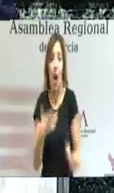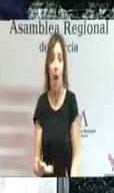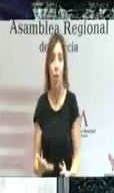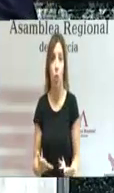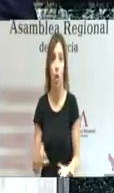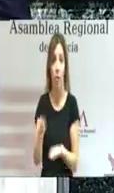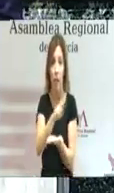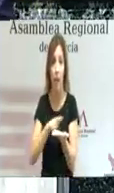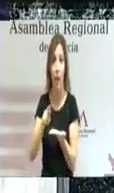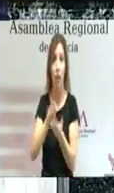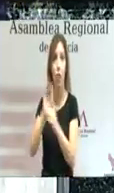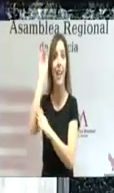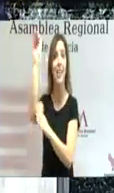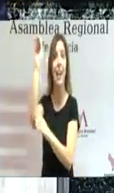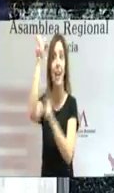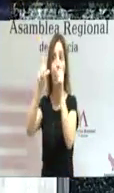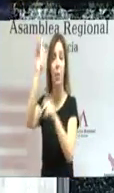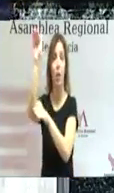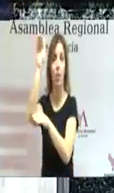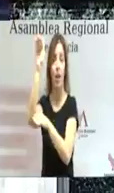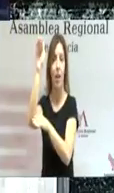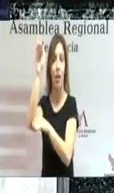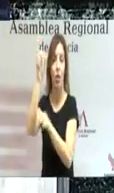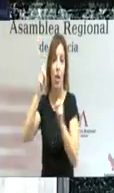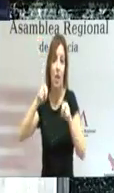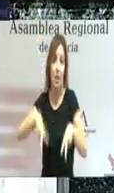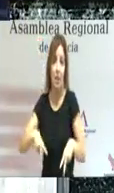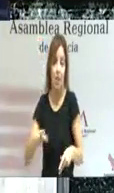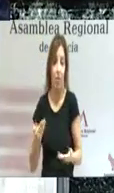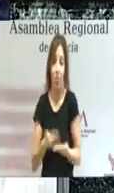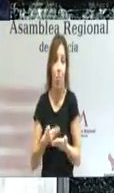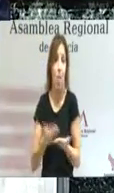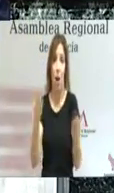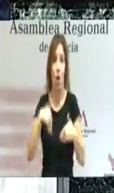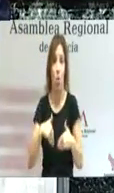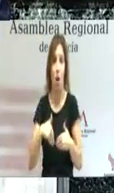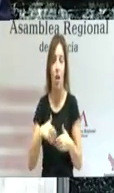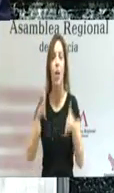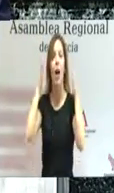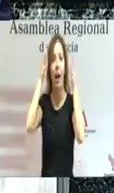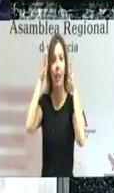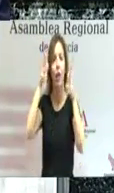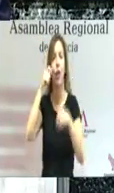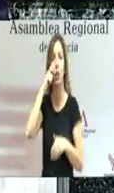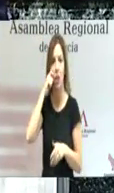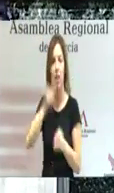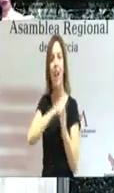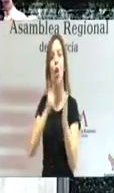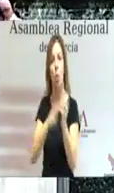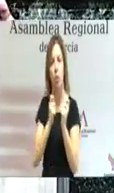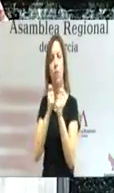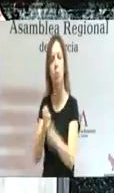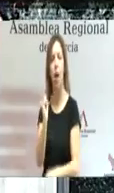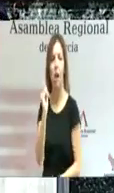los extranjeros sin recursos tienen acceso a una atención sanitaria integral. Hemos